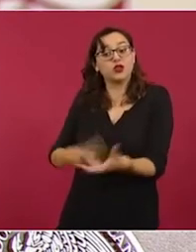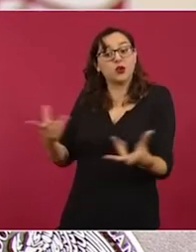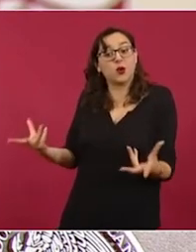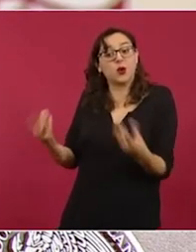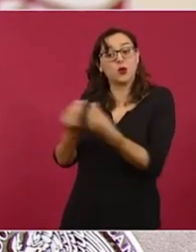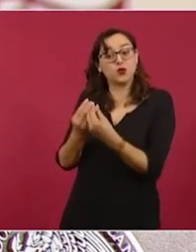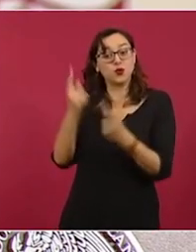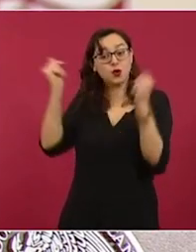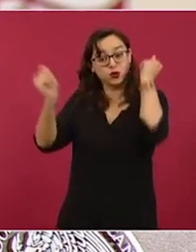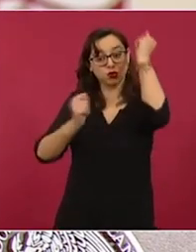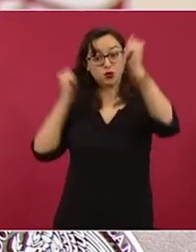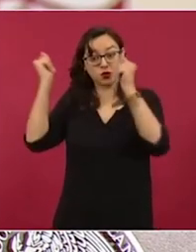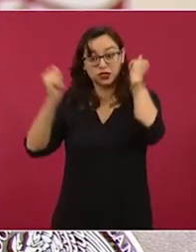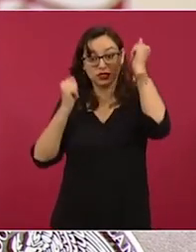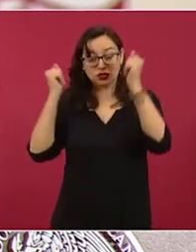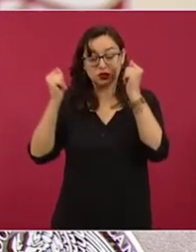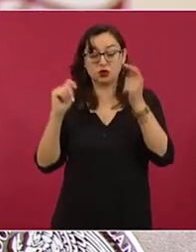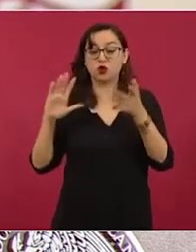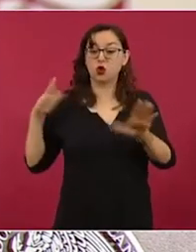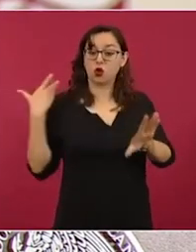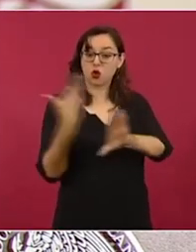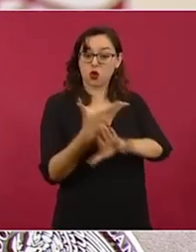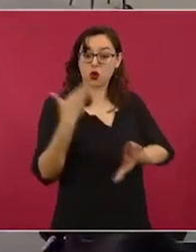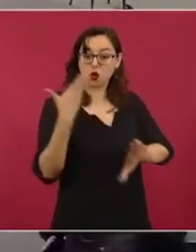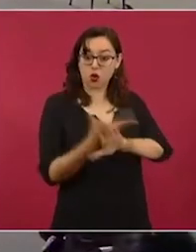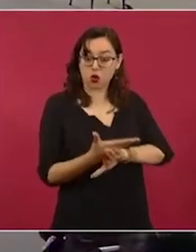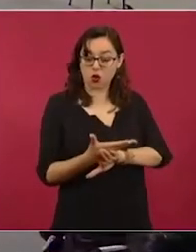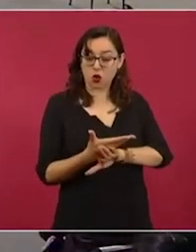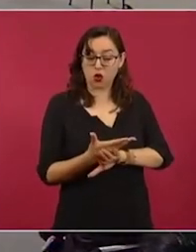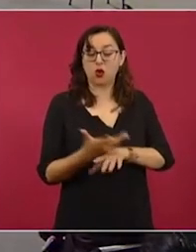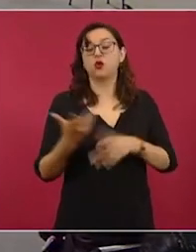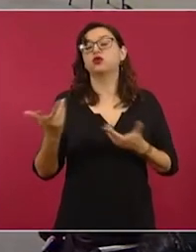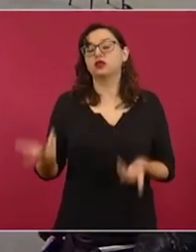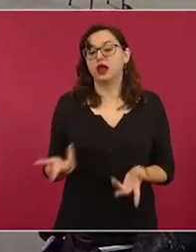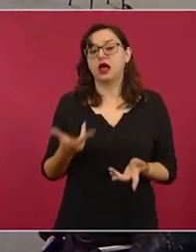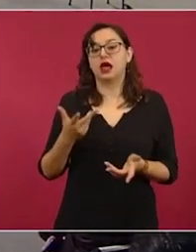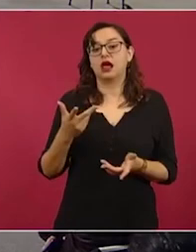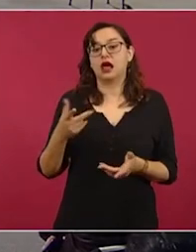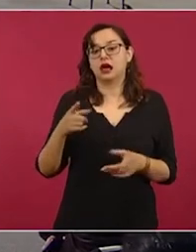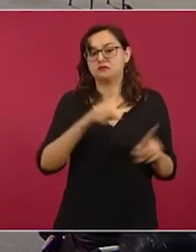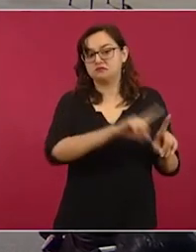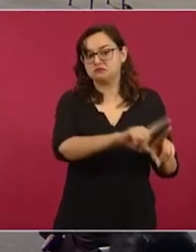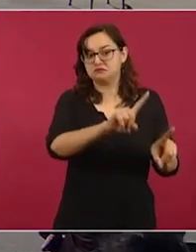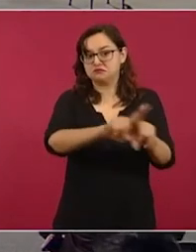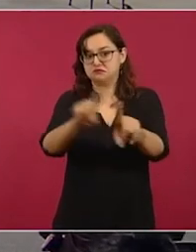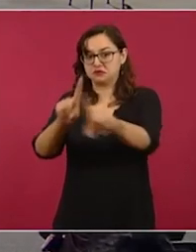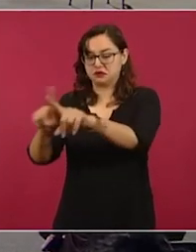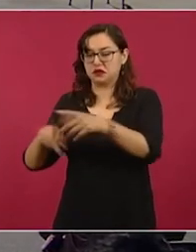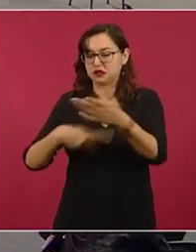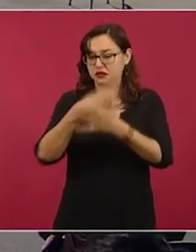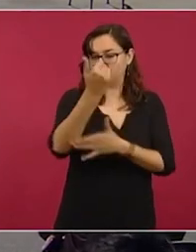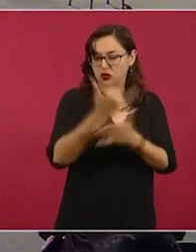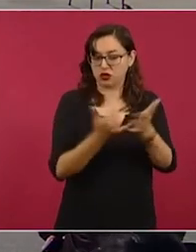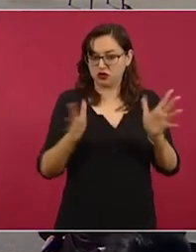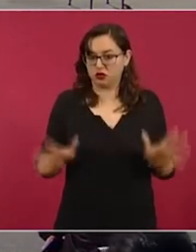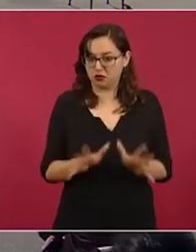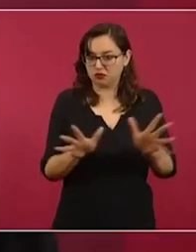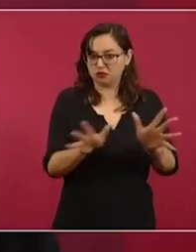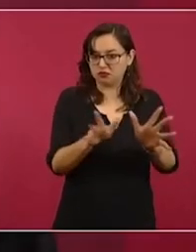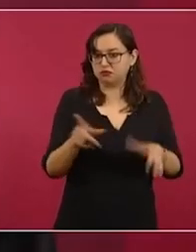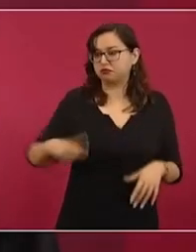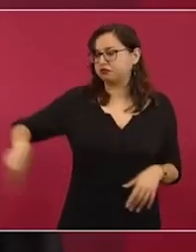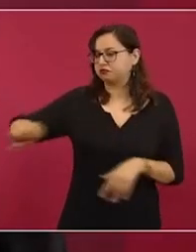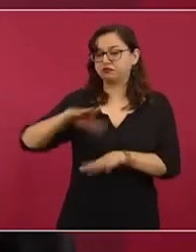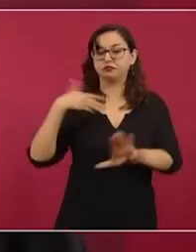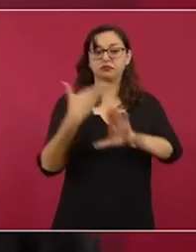oponen al Tren Río Secreto, All Tour Alternative y Sentinelas del Agua C, mismas que venden